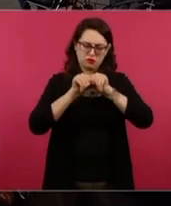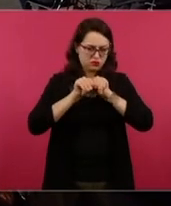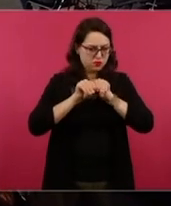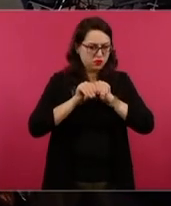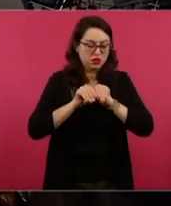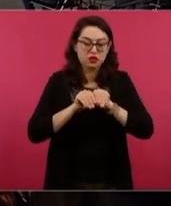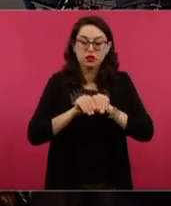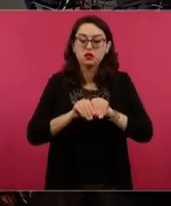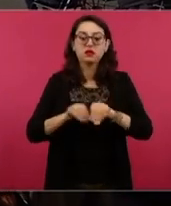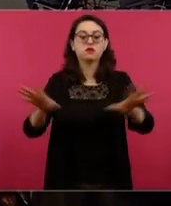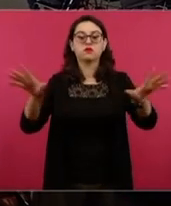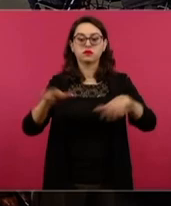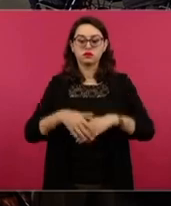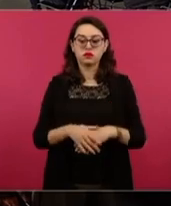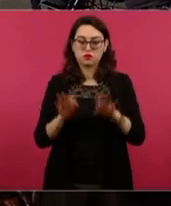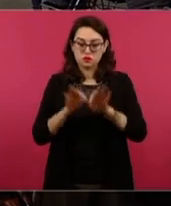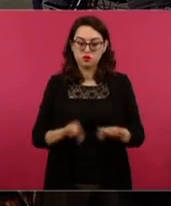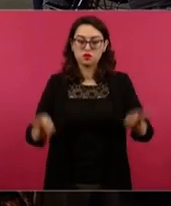conozca.